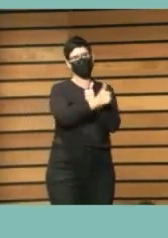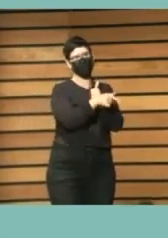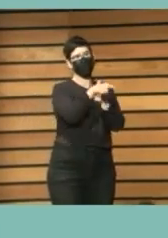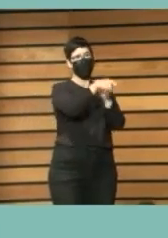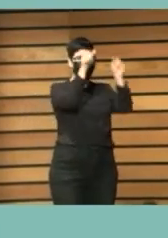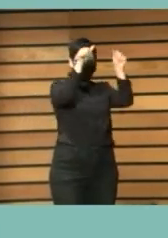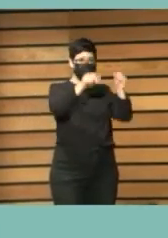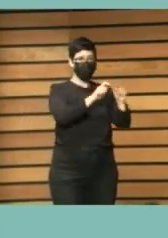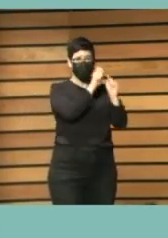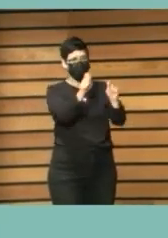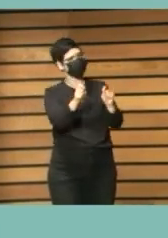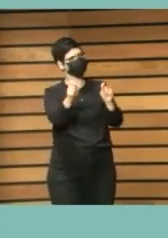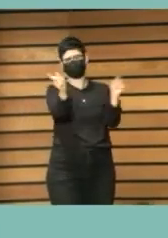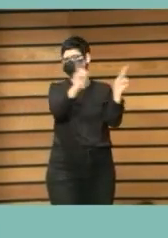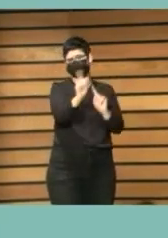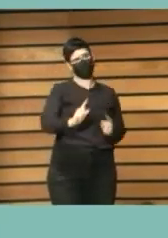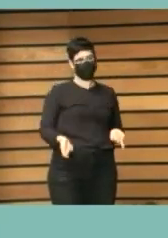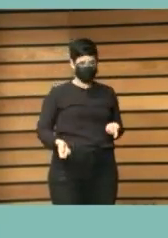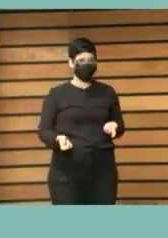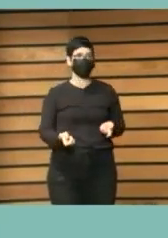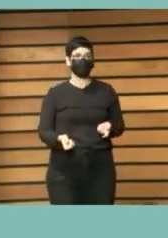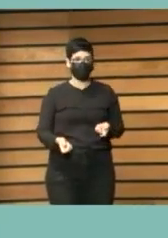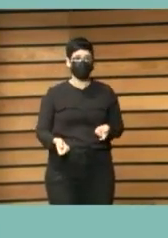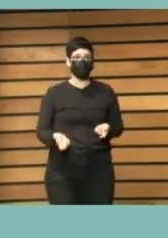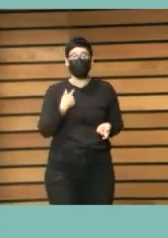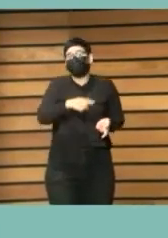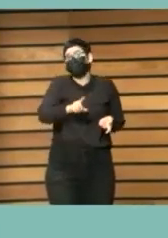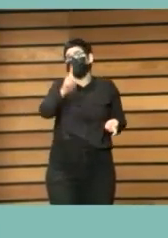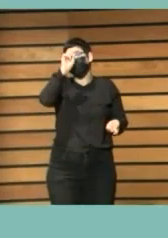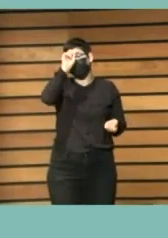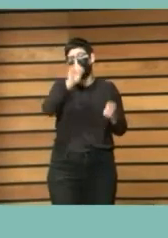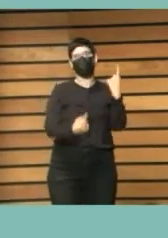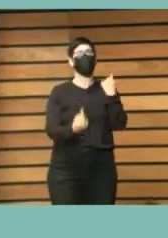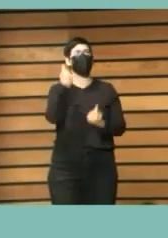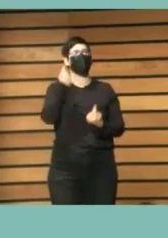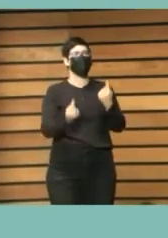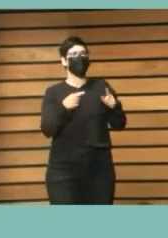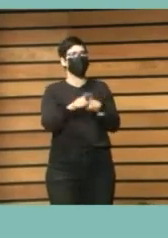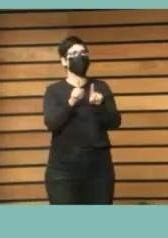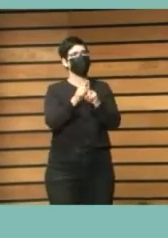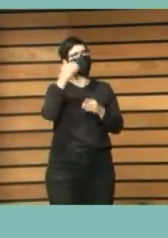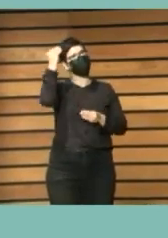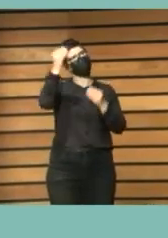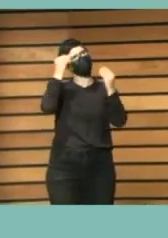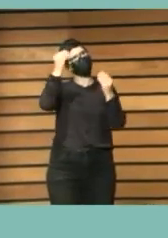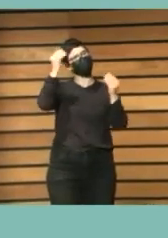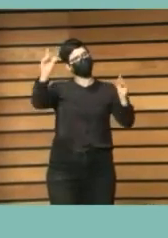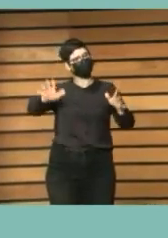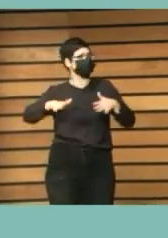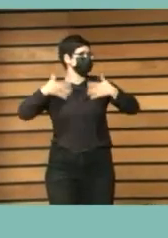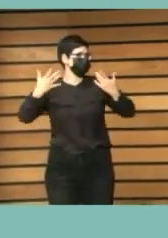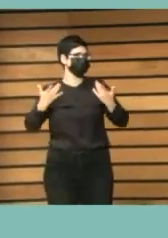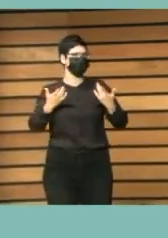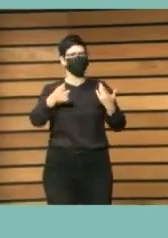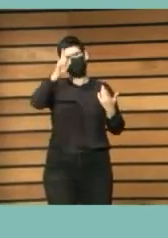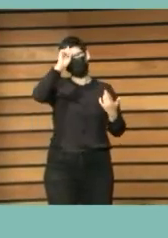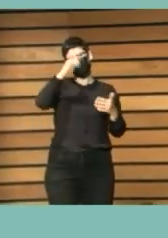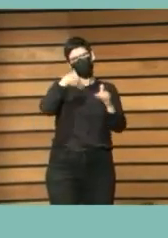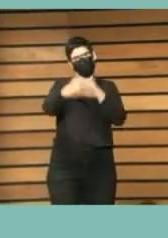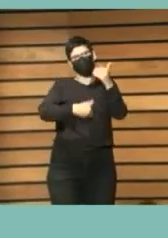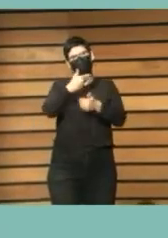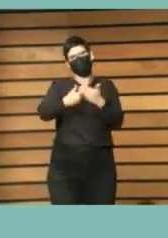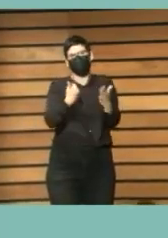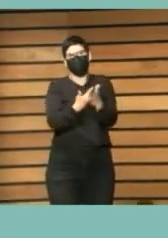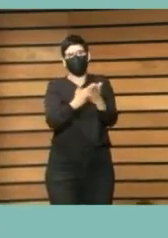no sé incluso a veces si y esto ya es una reflexión más espontánea si los procesos de certificación